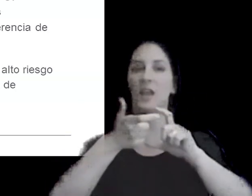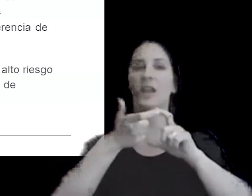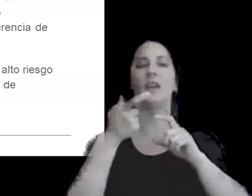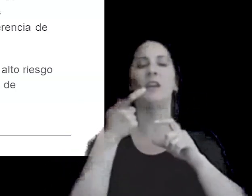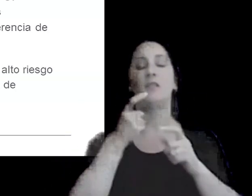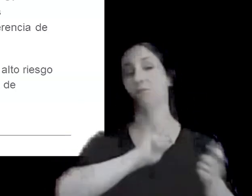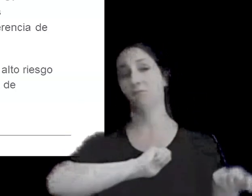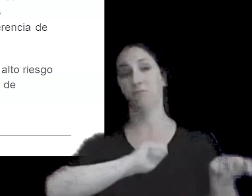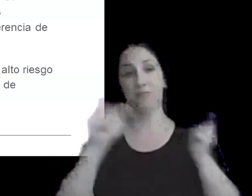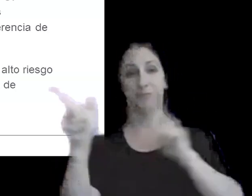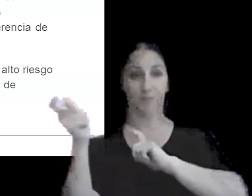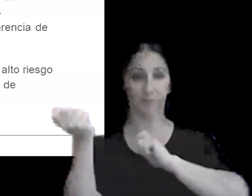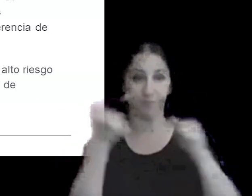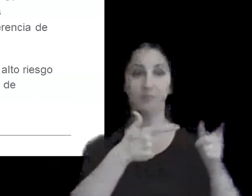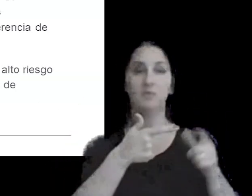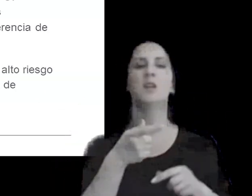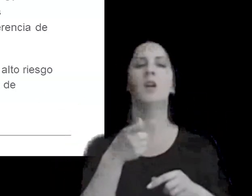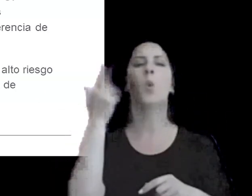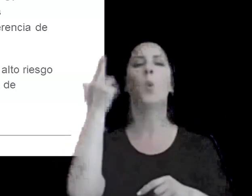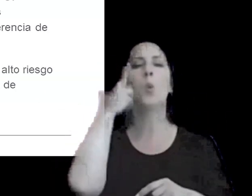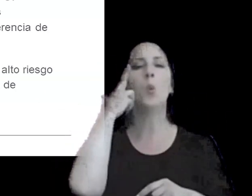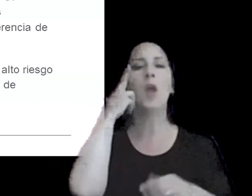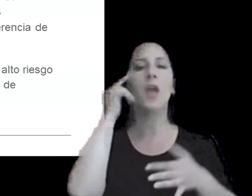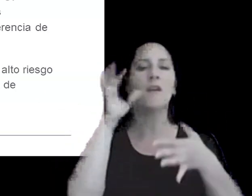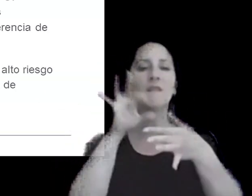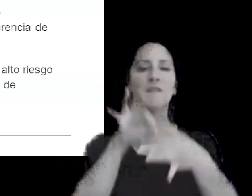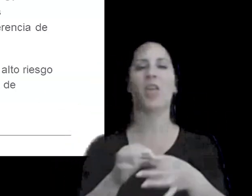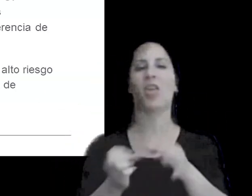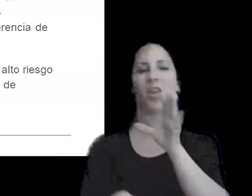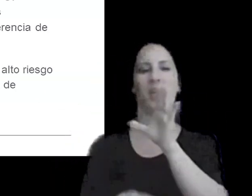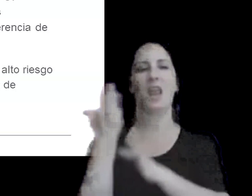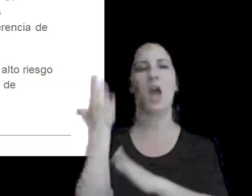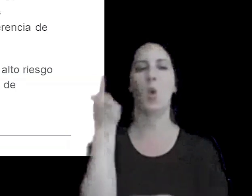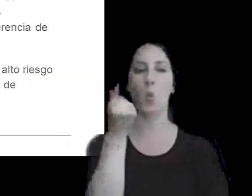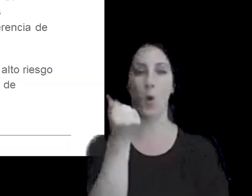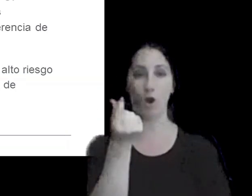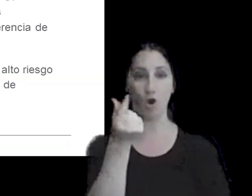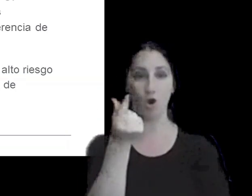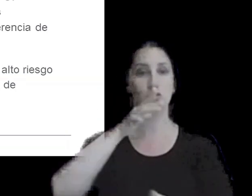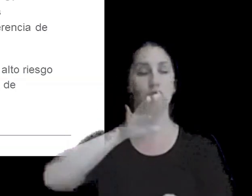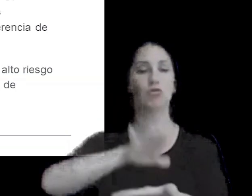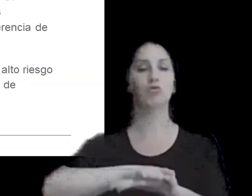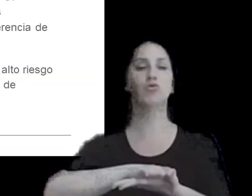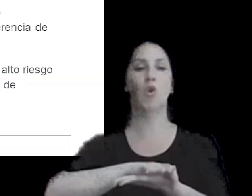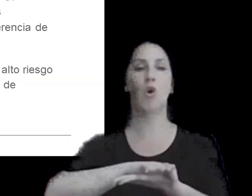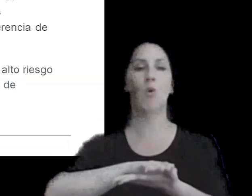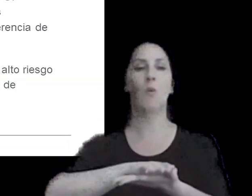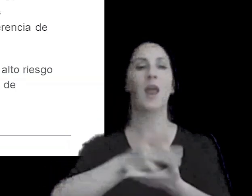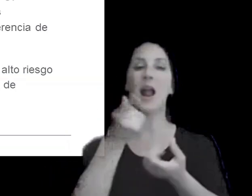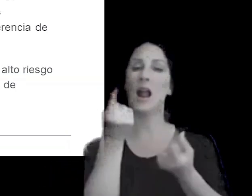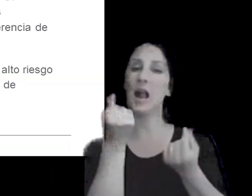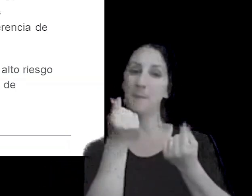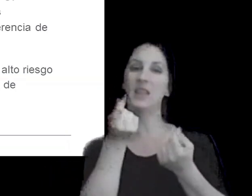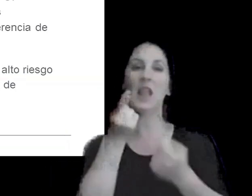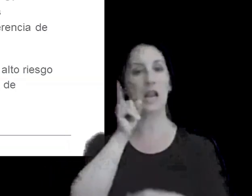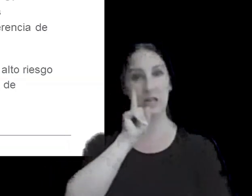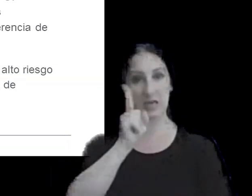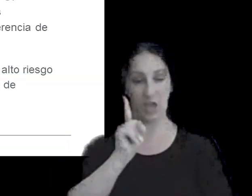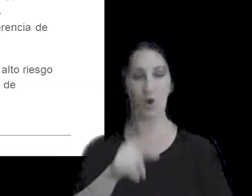la acción 9 relacionada con la creación de valor en términos de capital y riesgo